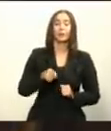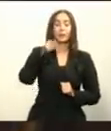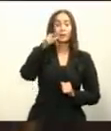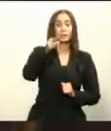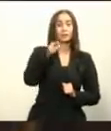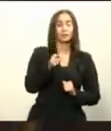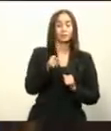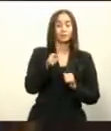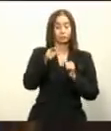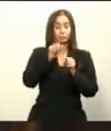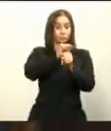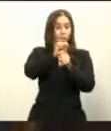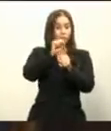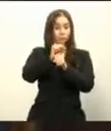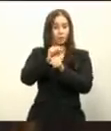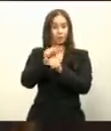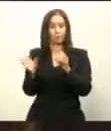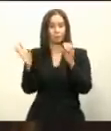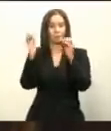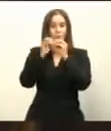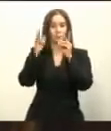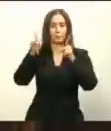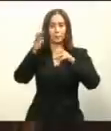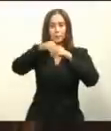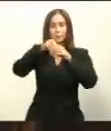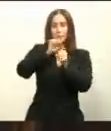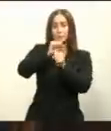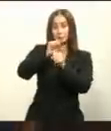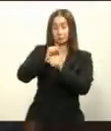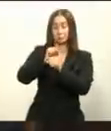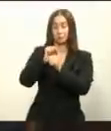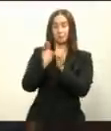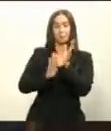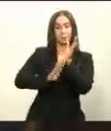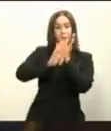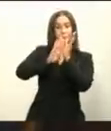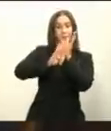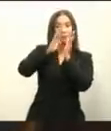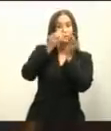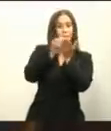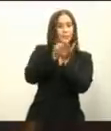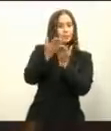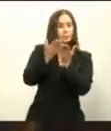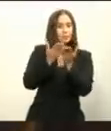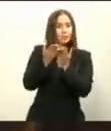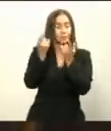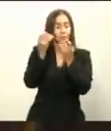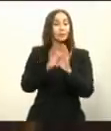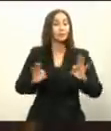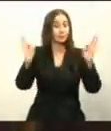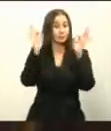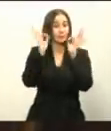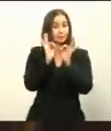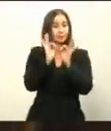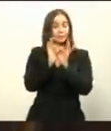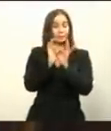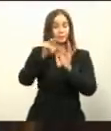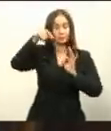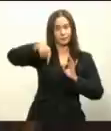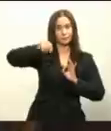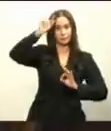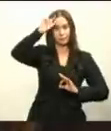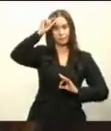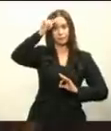generadora de empleos y promotor del crecimiento económico, que es también uno de los ejes fundamentales para esta